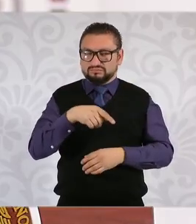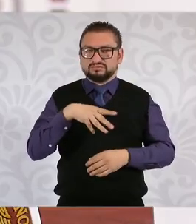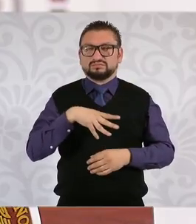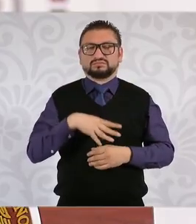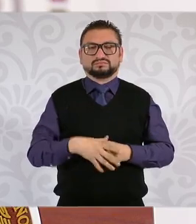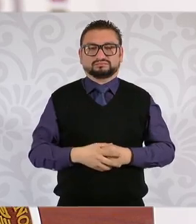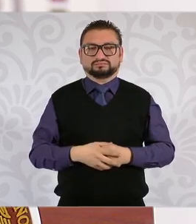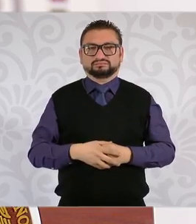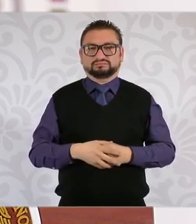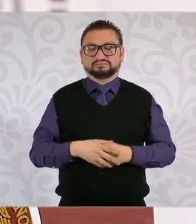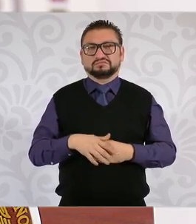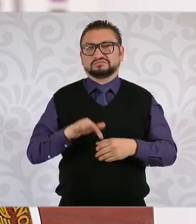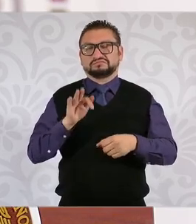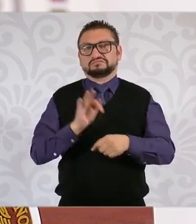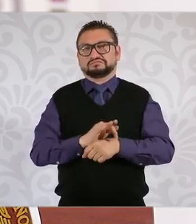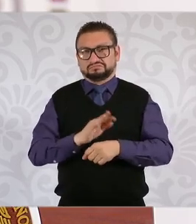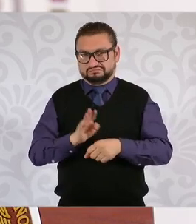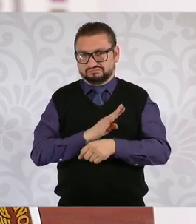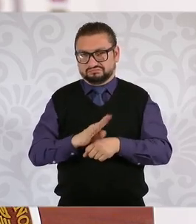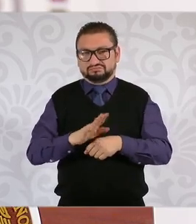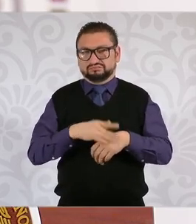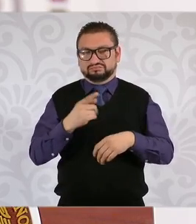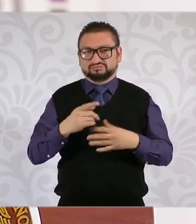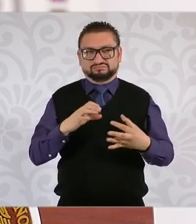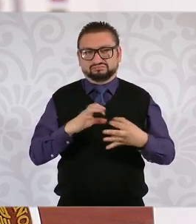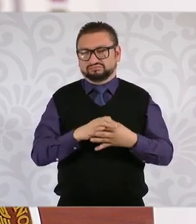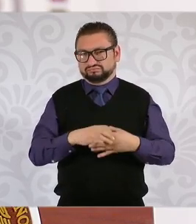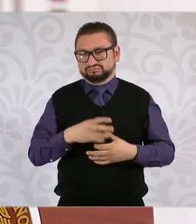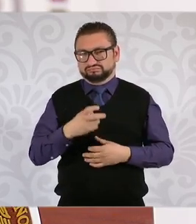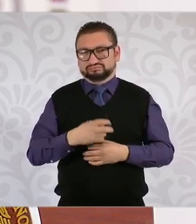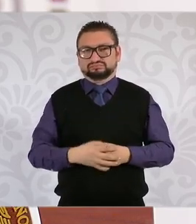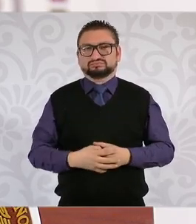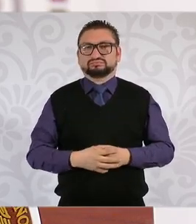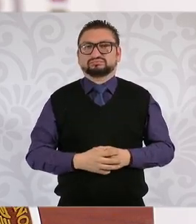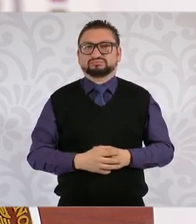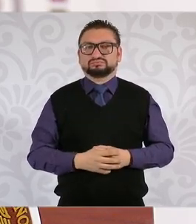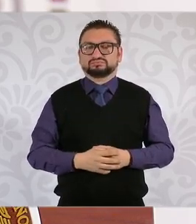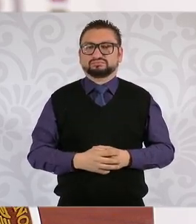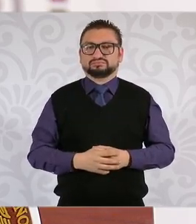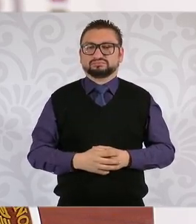y de los beneficios que él tuvo por estar vinculado con el narcotráfico.